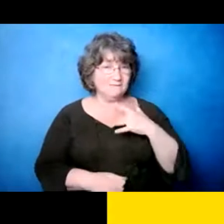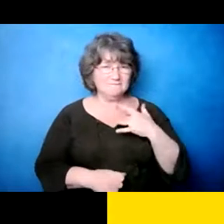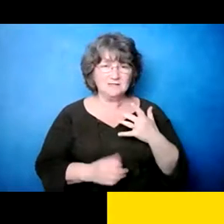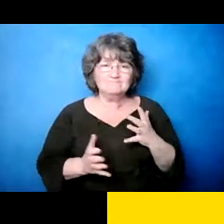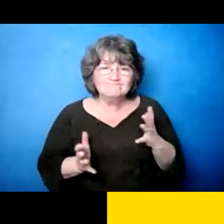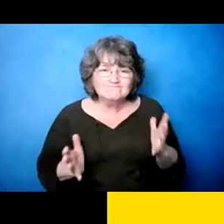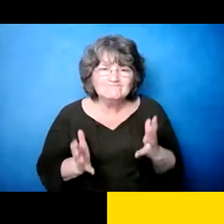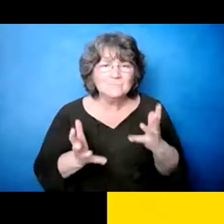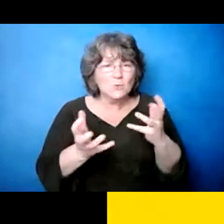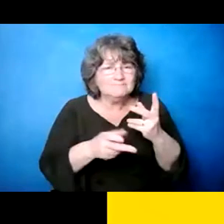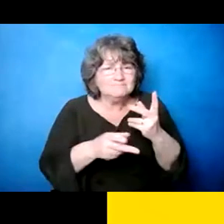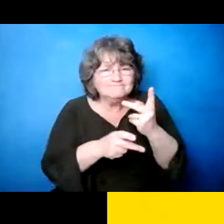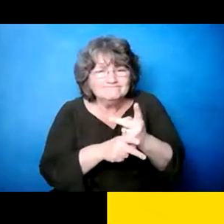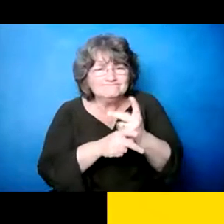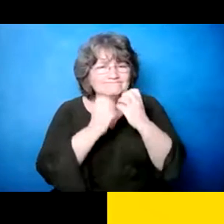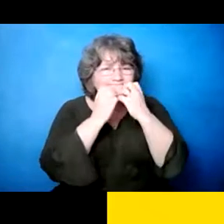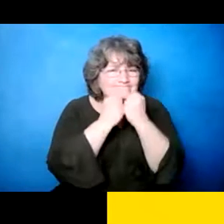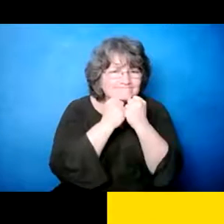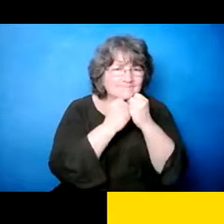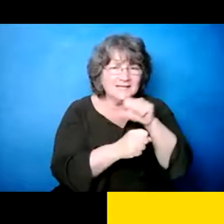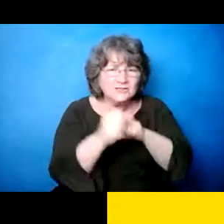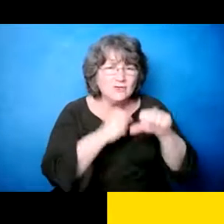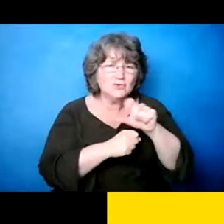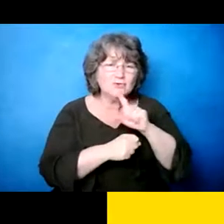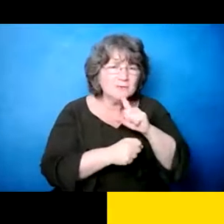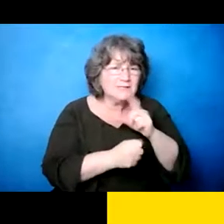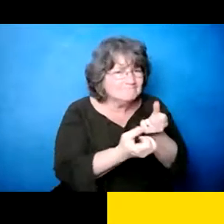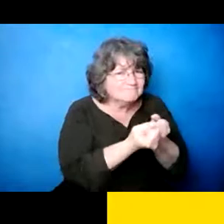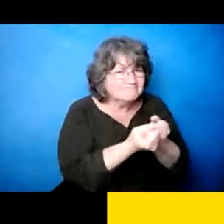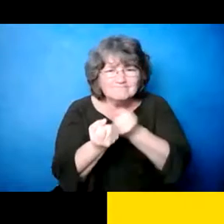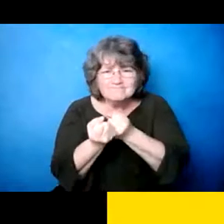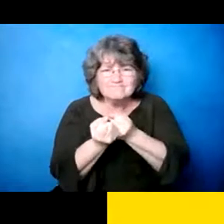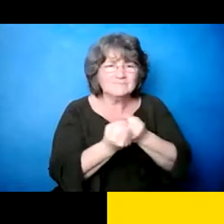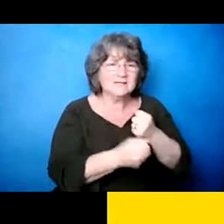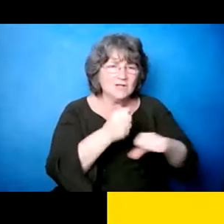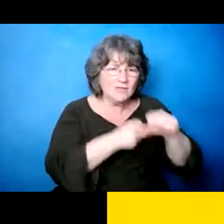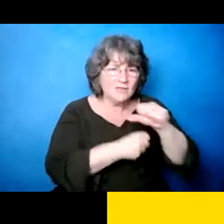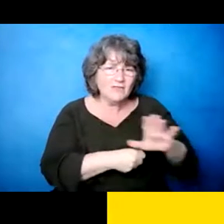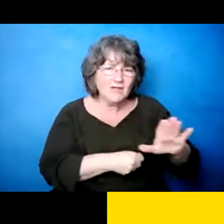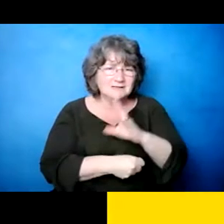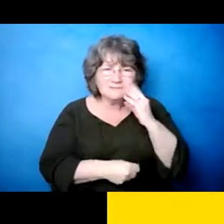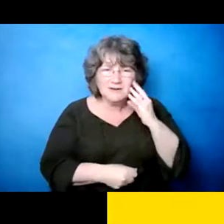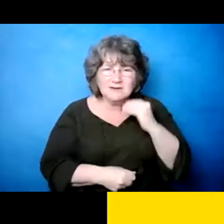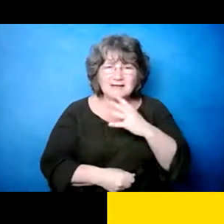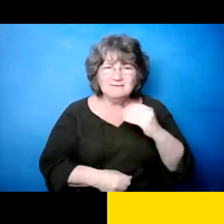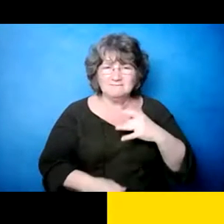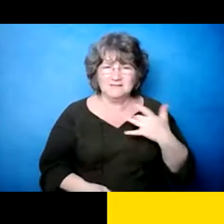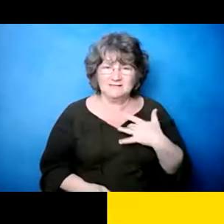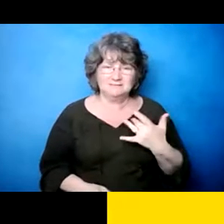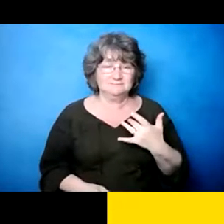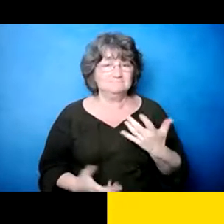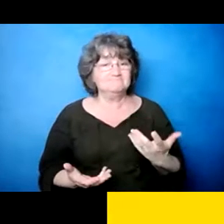de de cuidarnos el uno al otro y entender las experiencias de otras personas y sus sentimientos